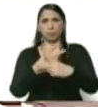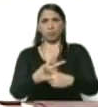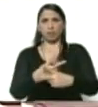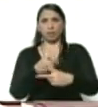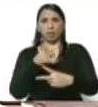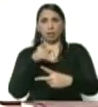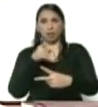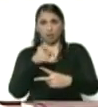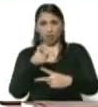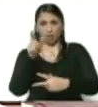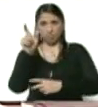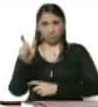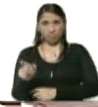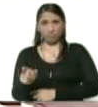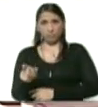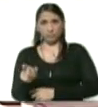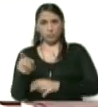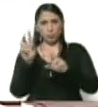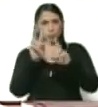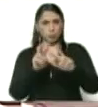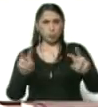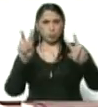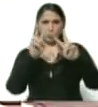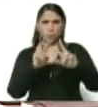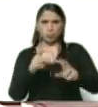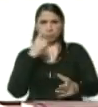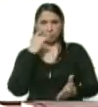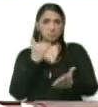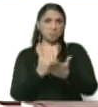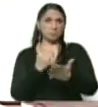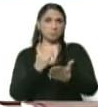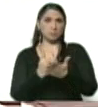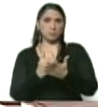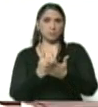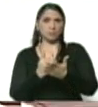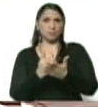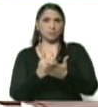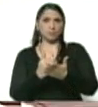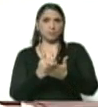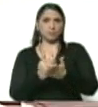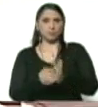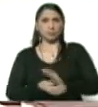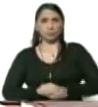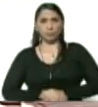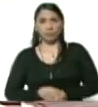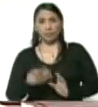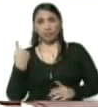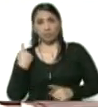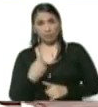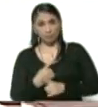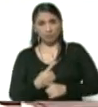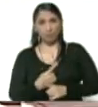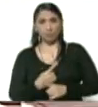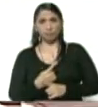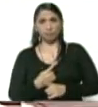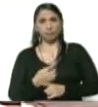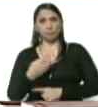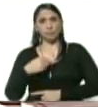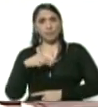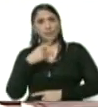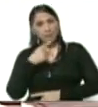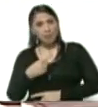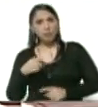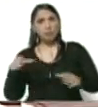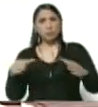caso que está bajo investigación minuciosa. Debemos llegar, tal como lo dice la